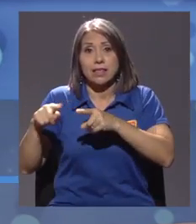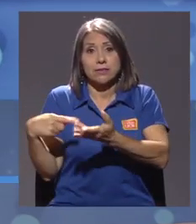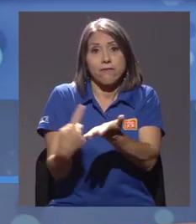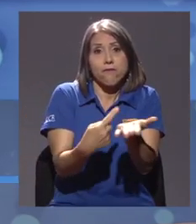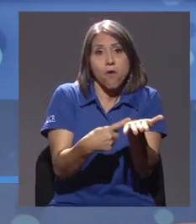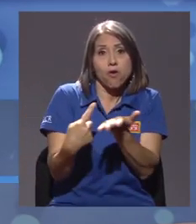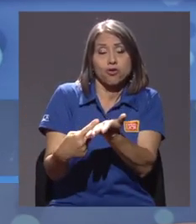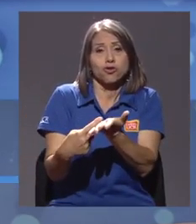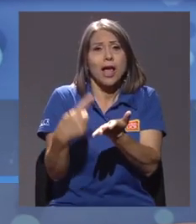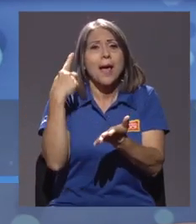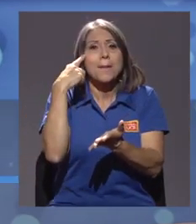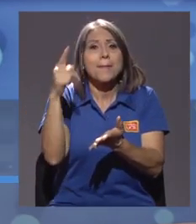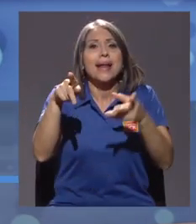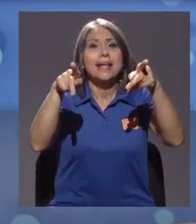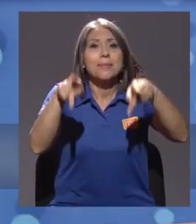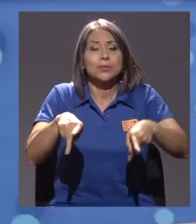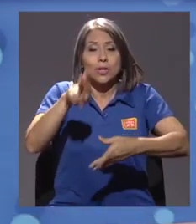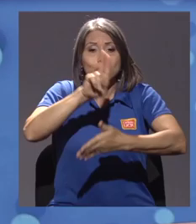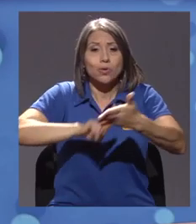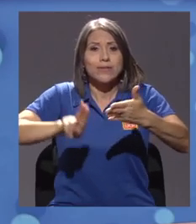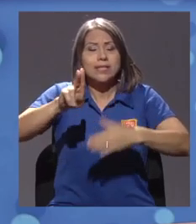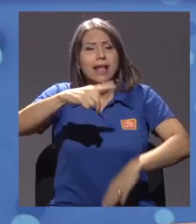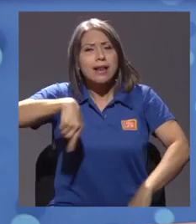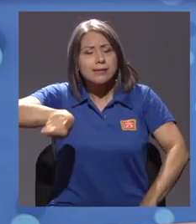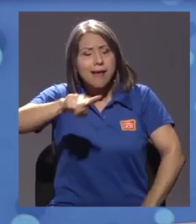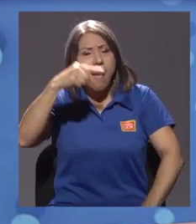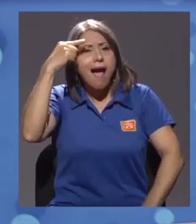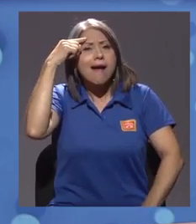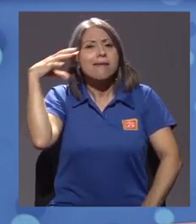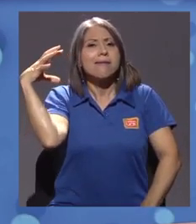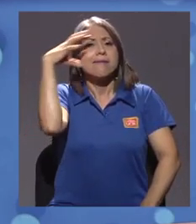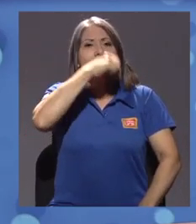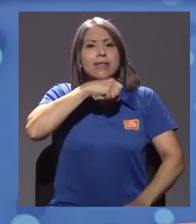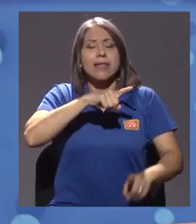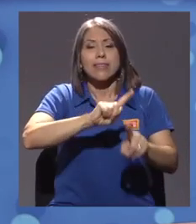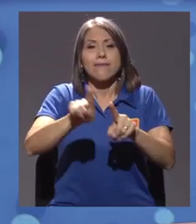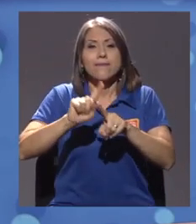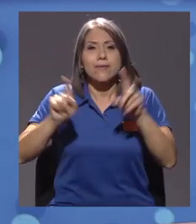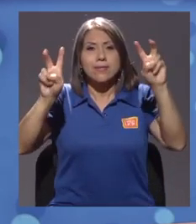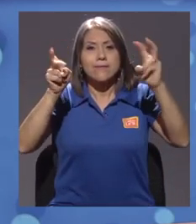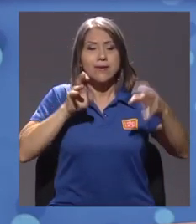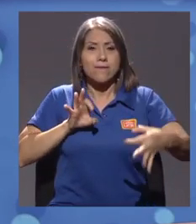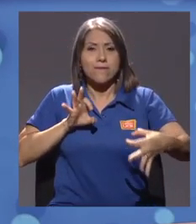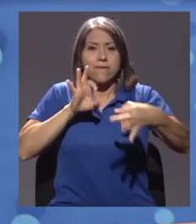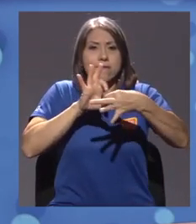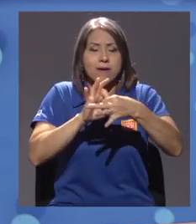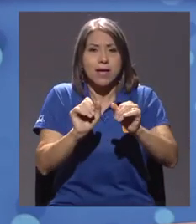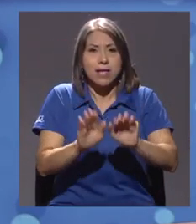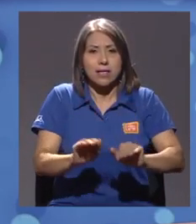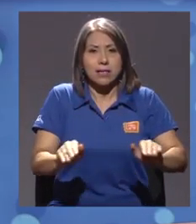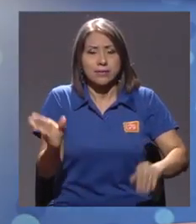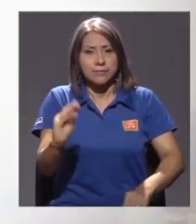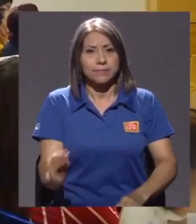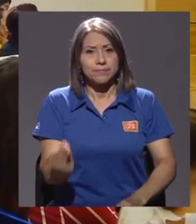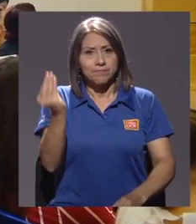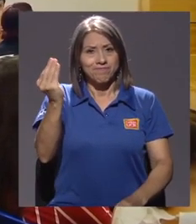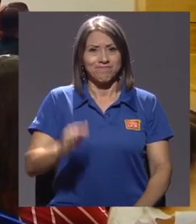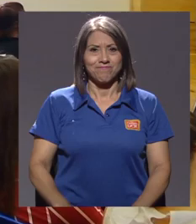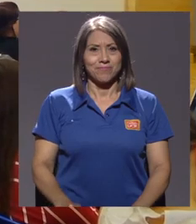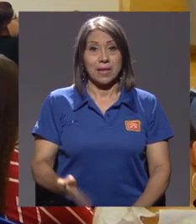crear conciencia en la población universitaria sobre diferentes temáticas relacionadas con niños y adolescentes.